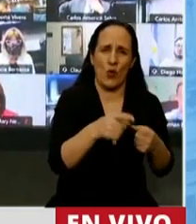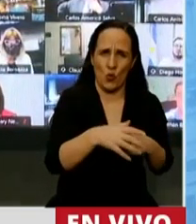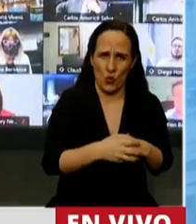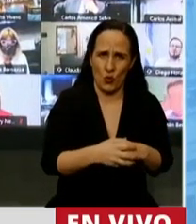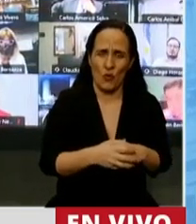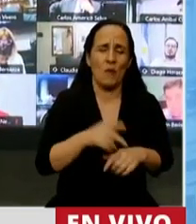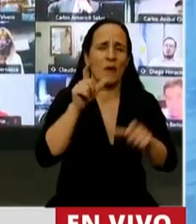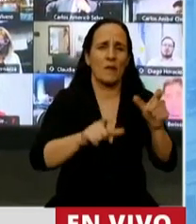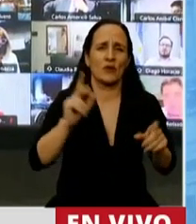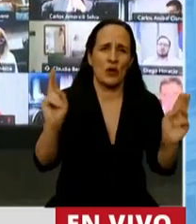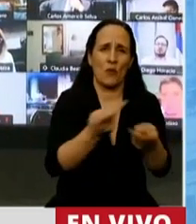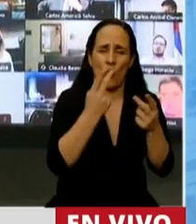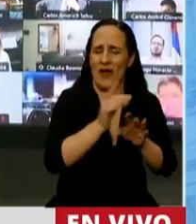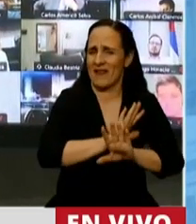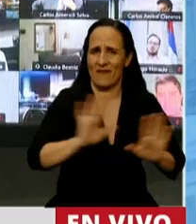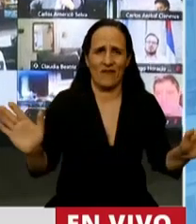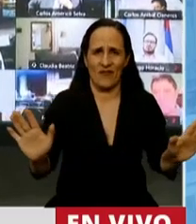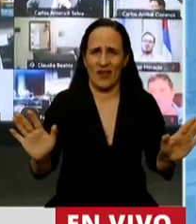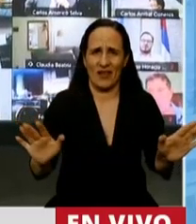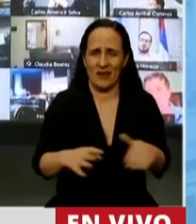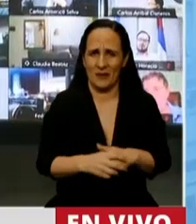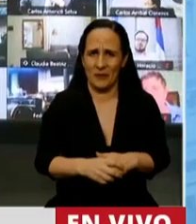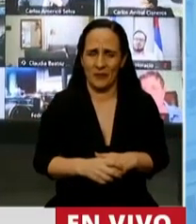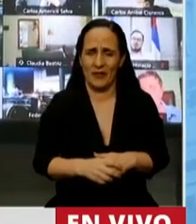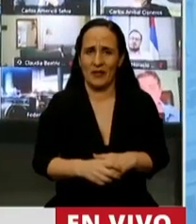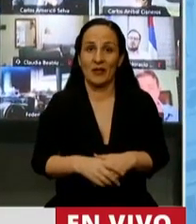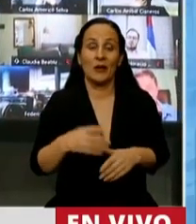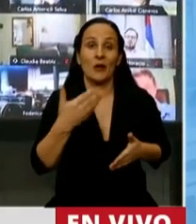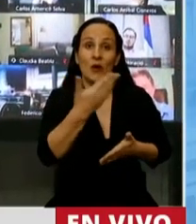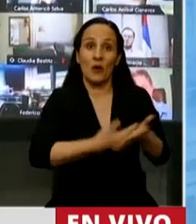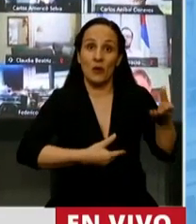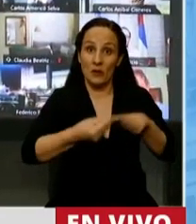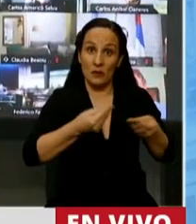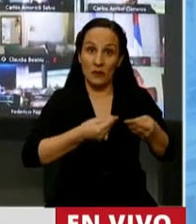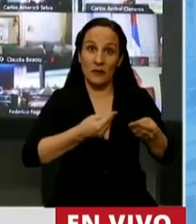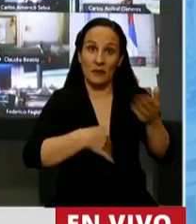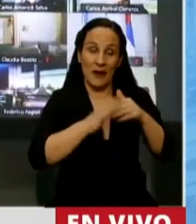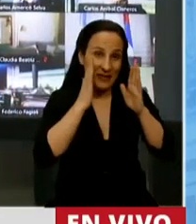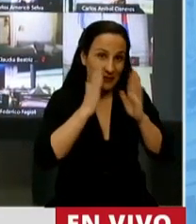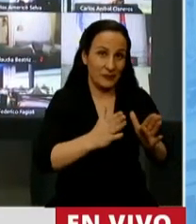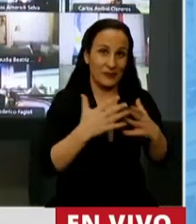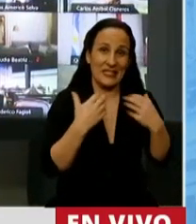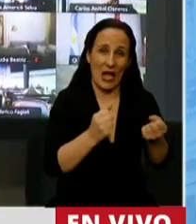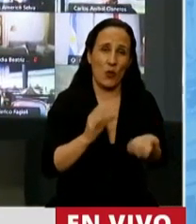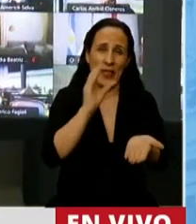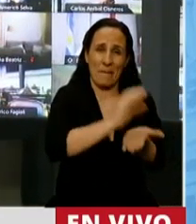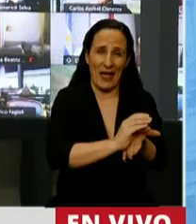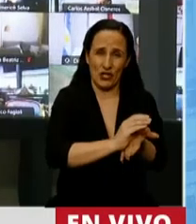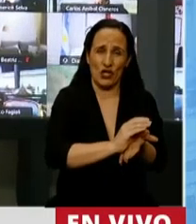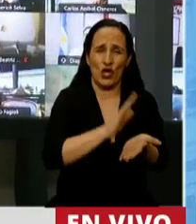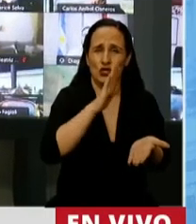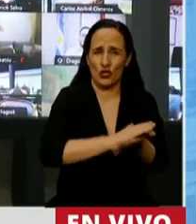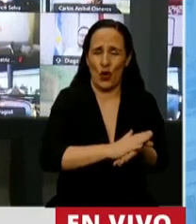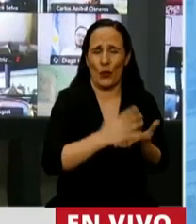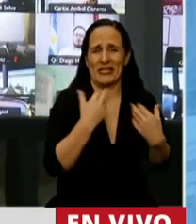en la ética de la responsabilidad. Que nos indica que el mayor problema que tiene hoy la Argentina es el